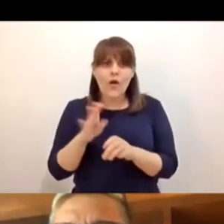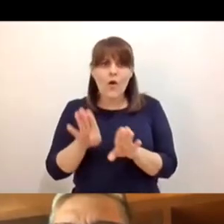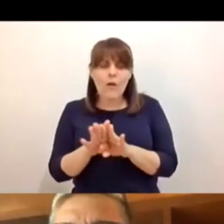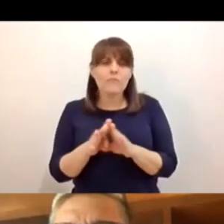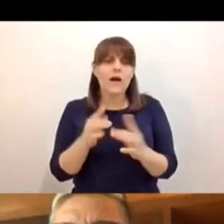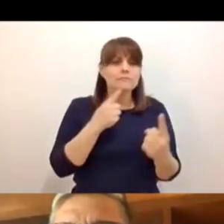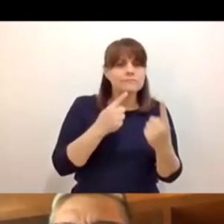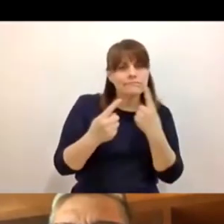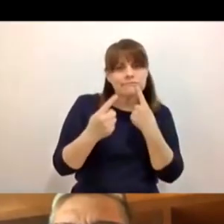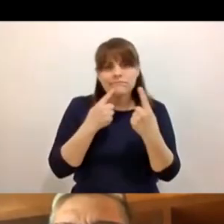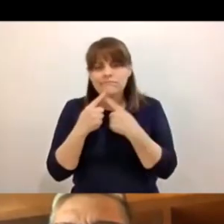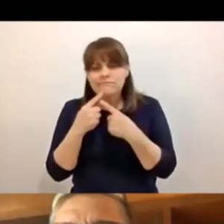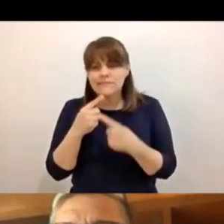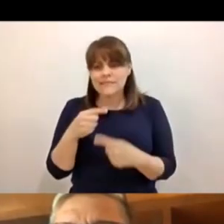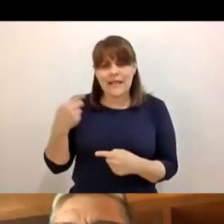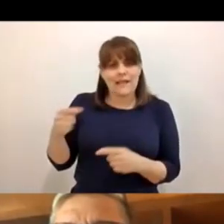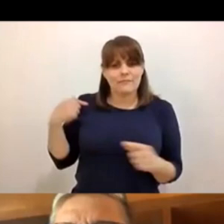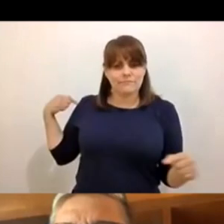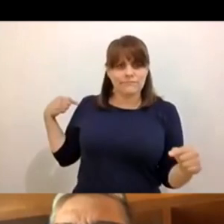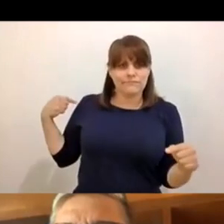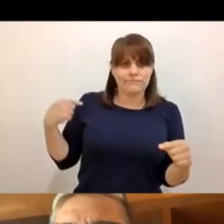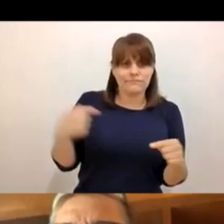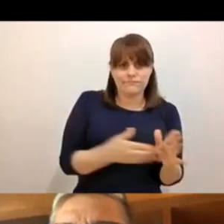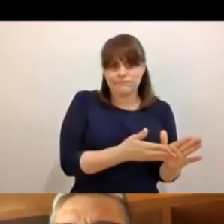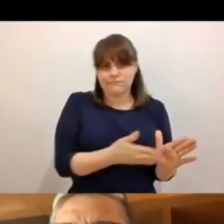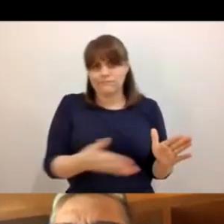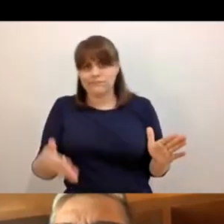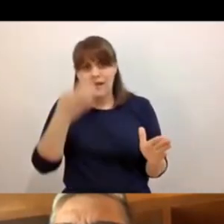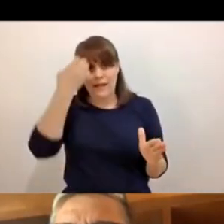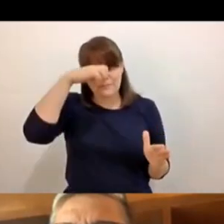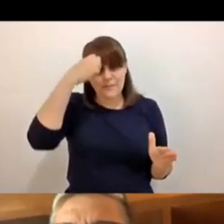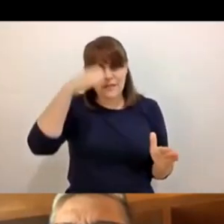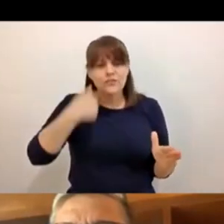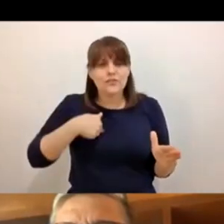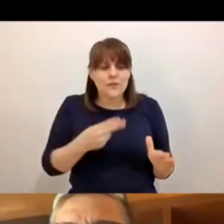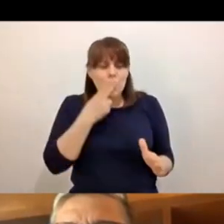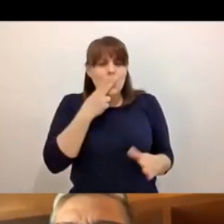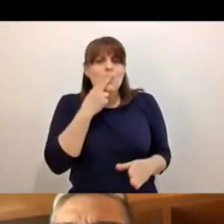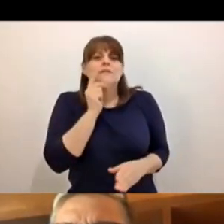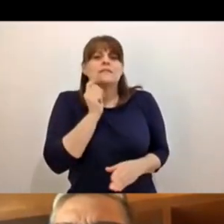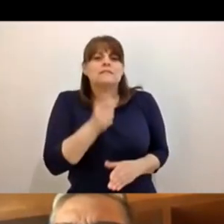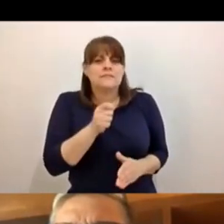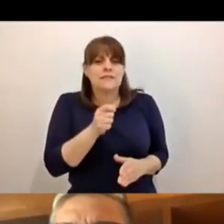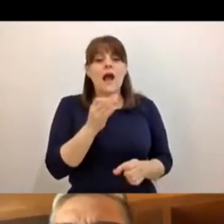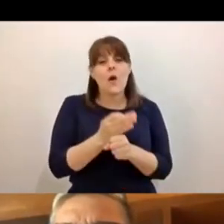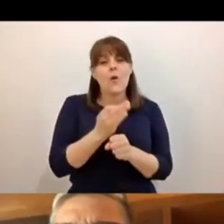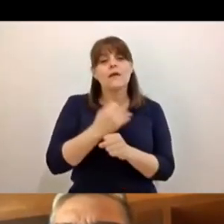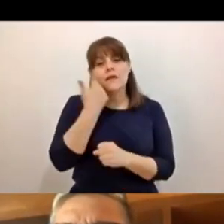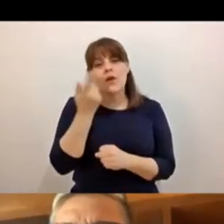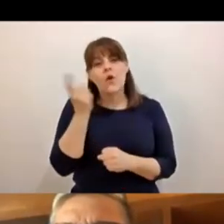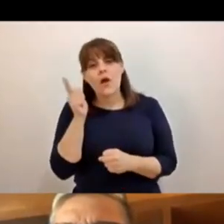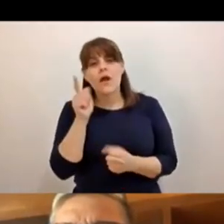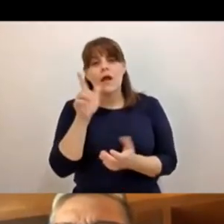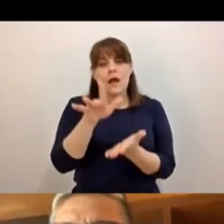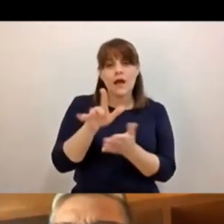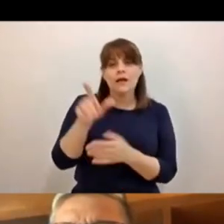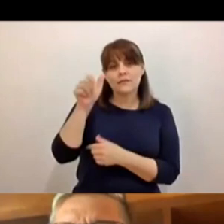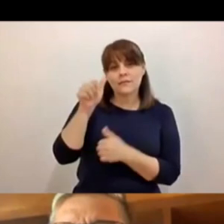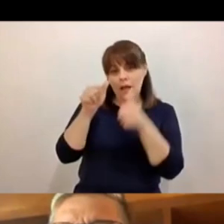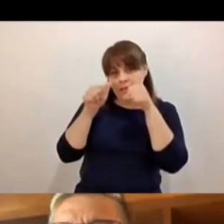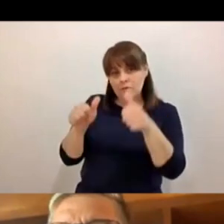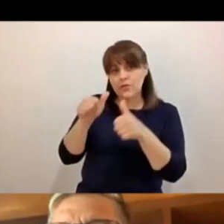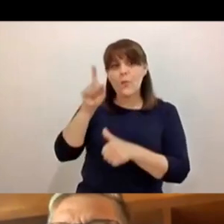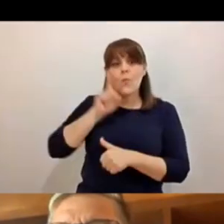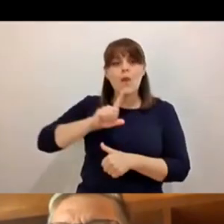conclusión de lo que fue esta experiencia de Aprender en Casa. Y por eso nos encantaría escuchar a Loreto empezar